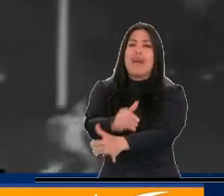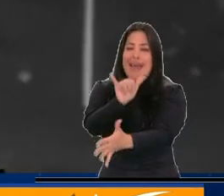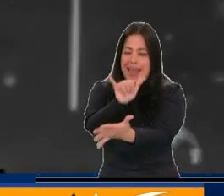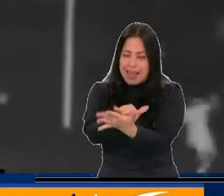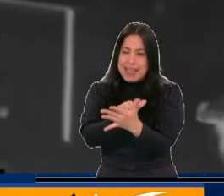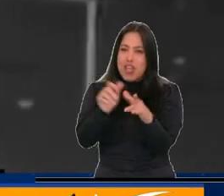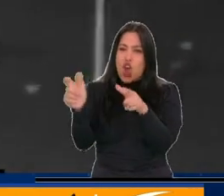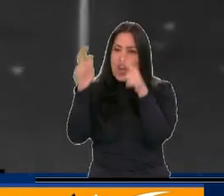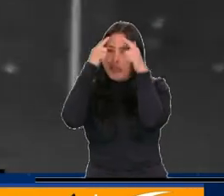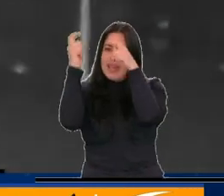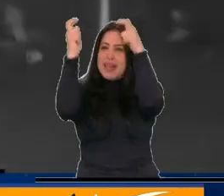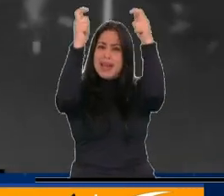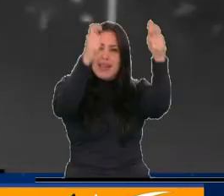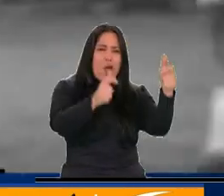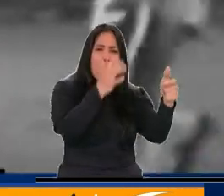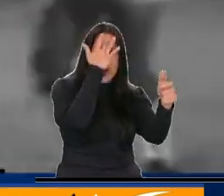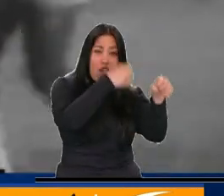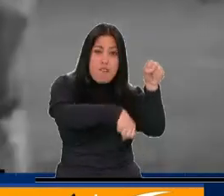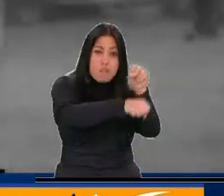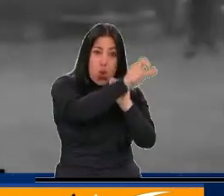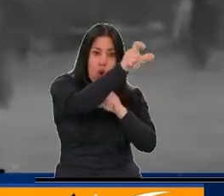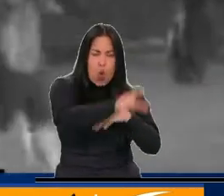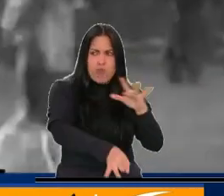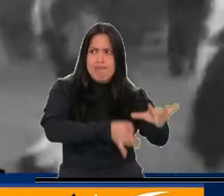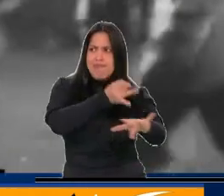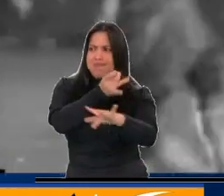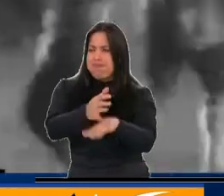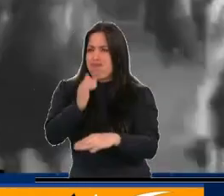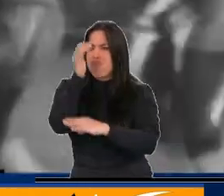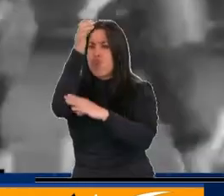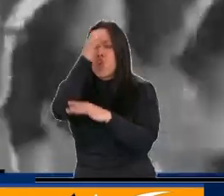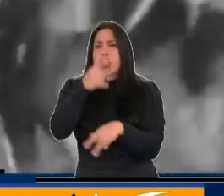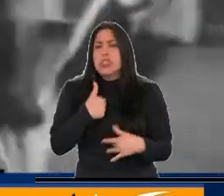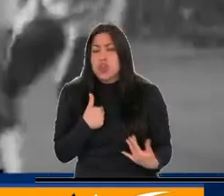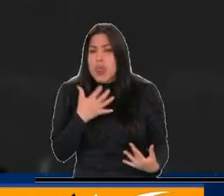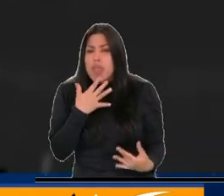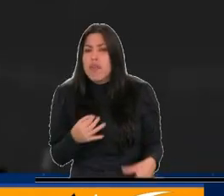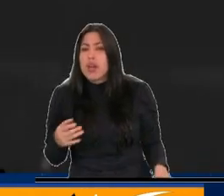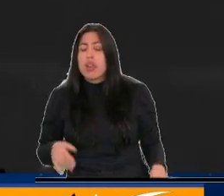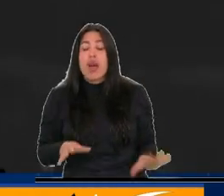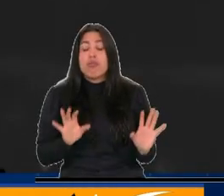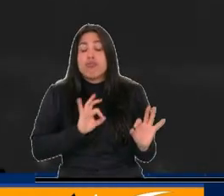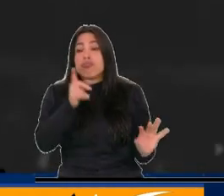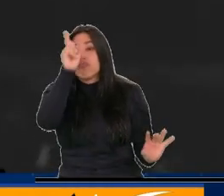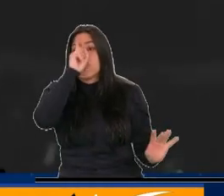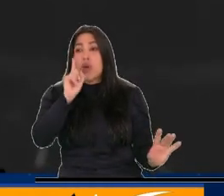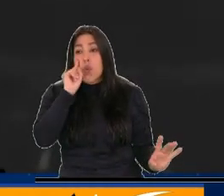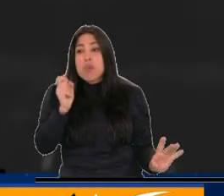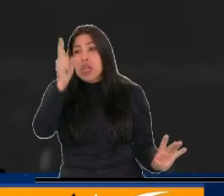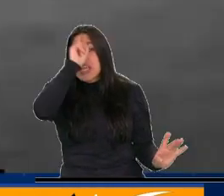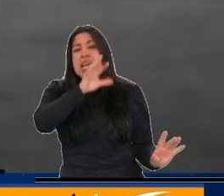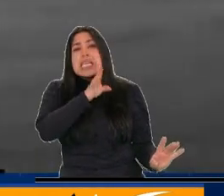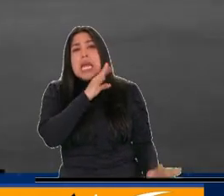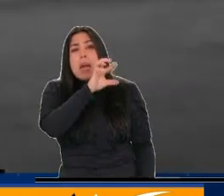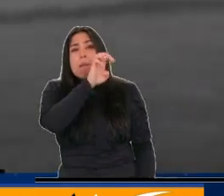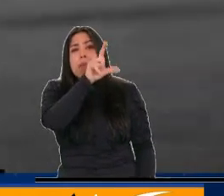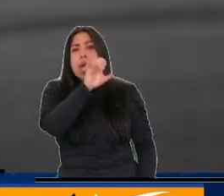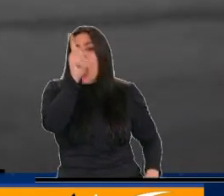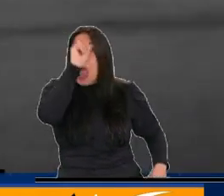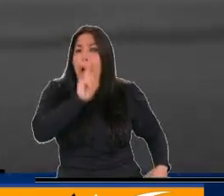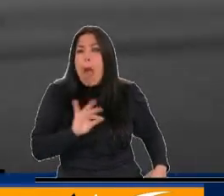el Rey Pelé. Yo no tenía ni idea a quién iba a marcar cuando tuve la oportunidad por primera vez